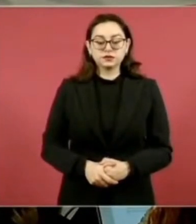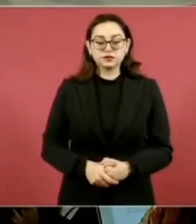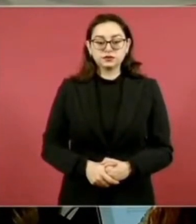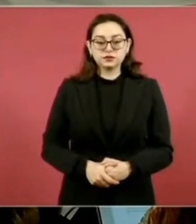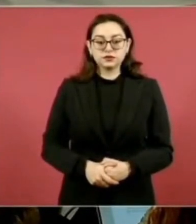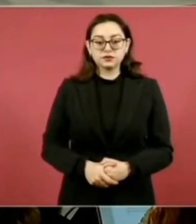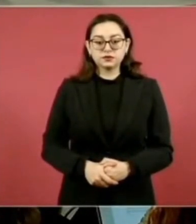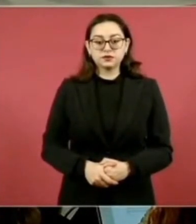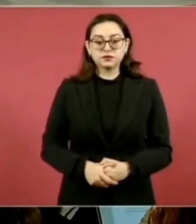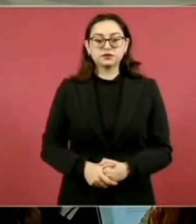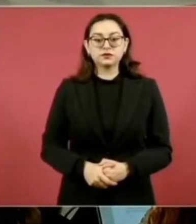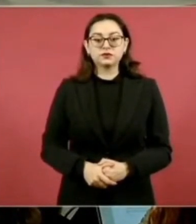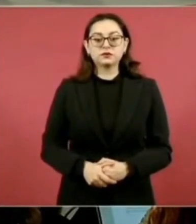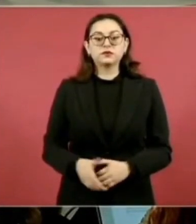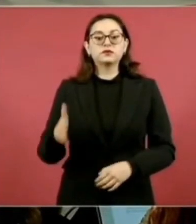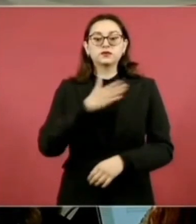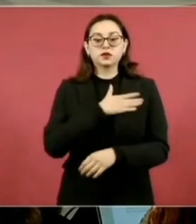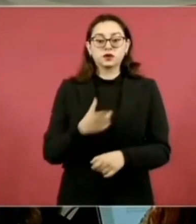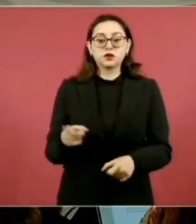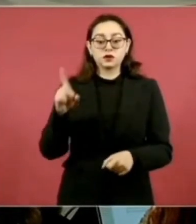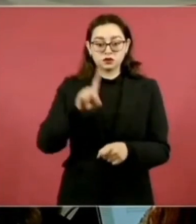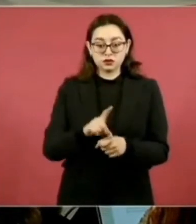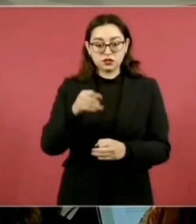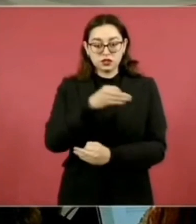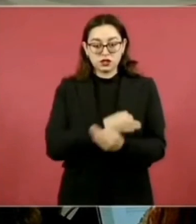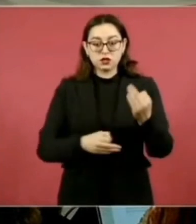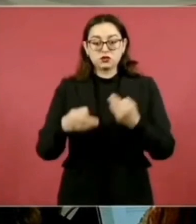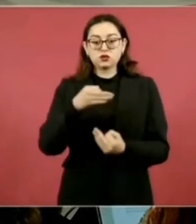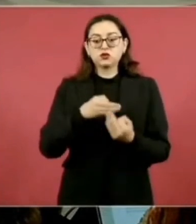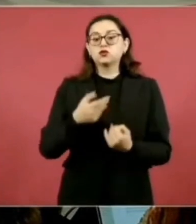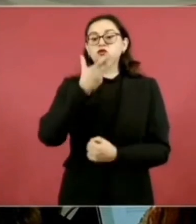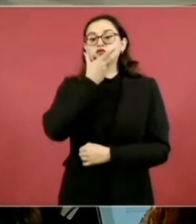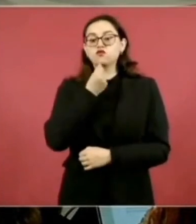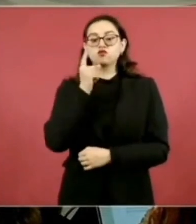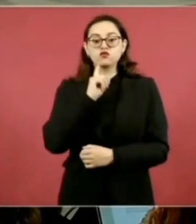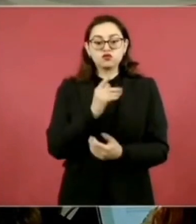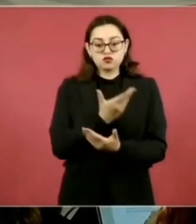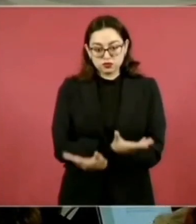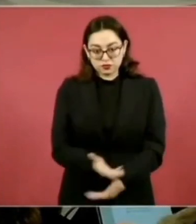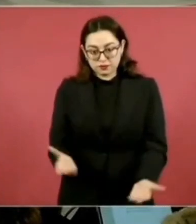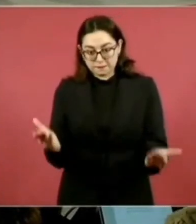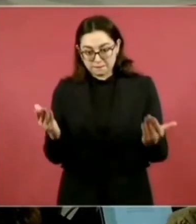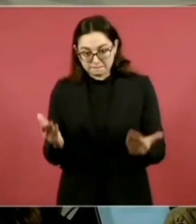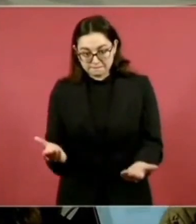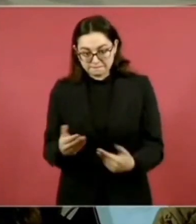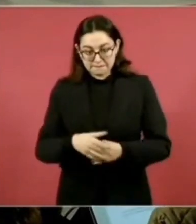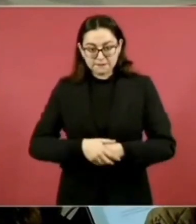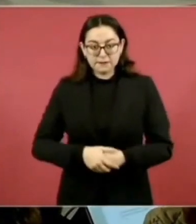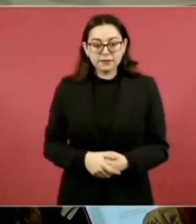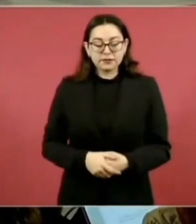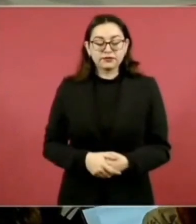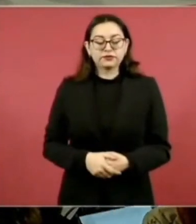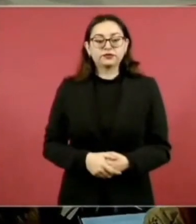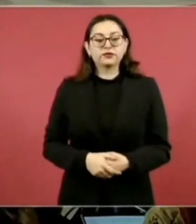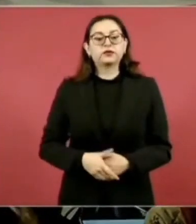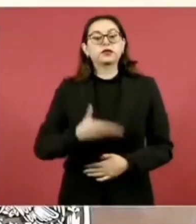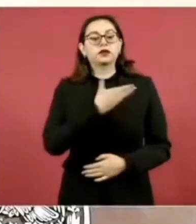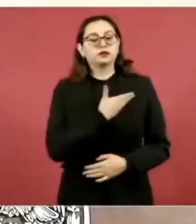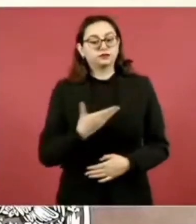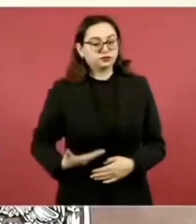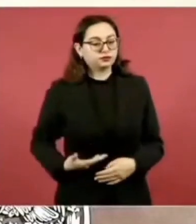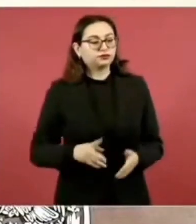Muy buenos días a todas y todos los presentes. Nuevamente, buenos días, señor presidente.